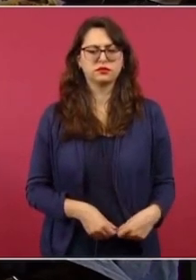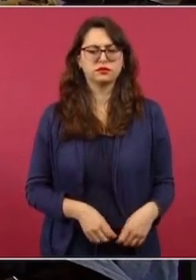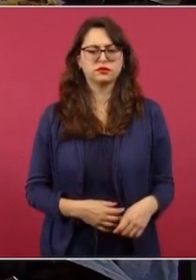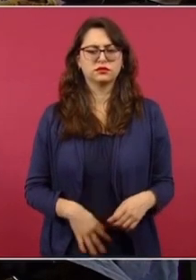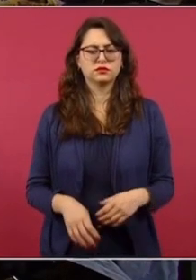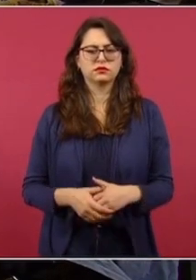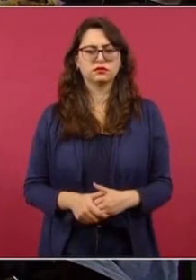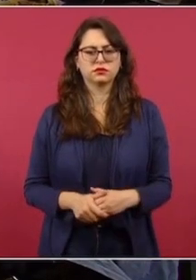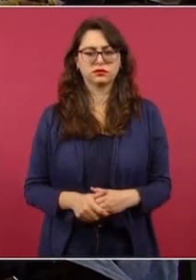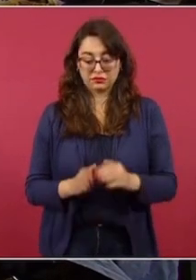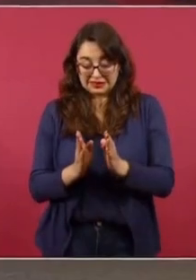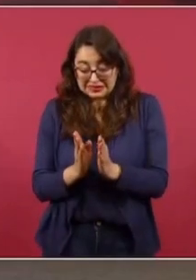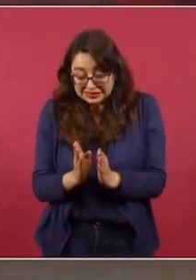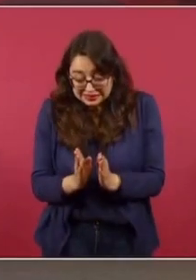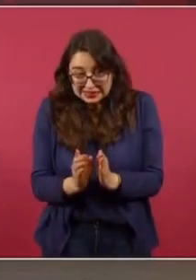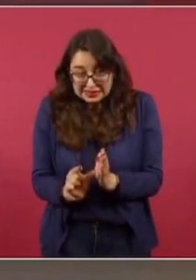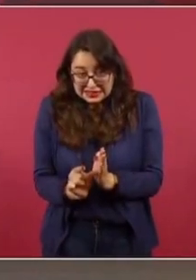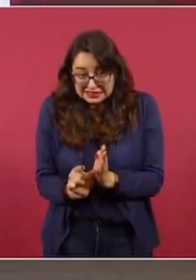Y miren lo que tiene.